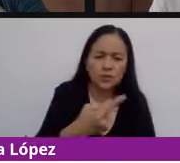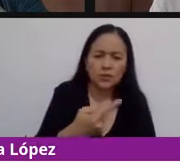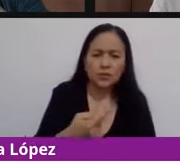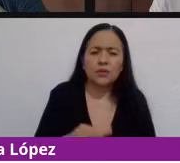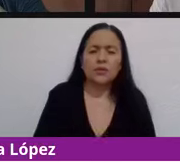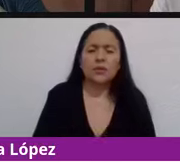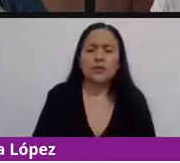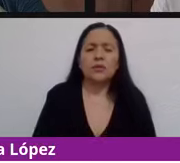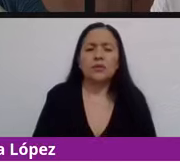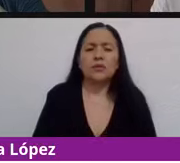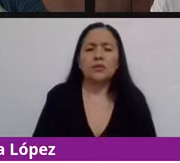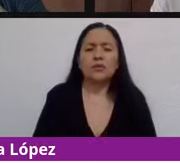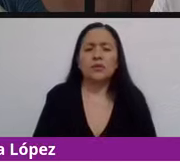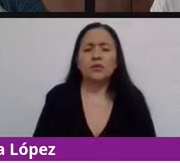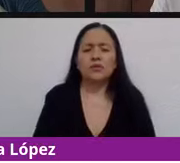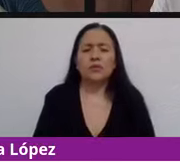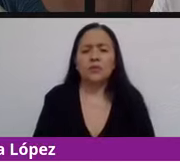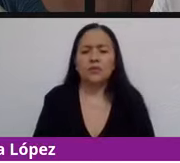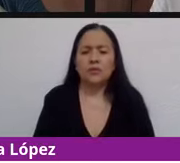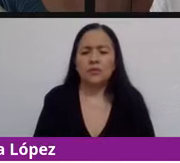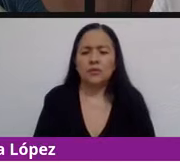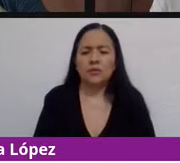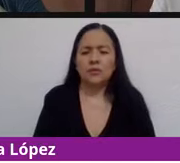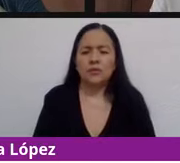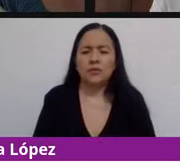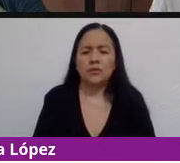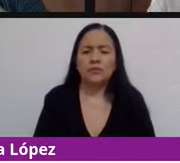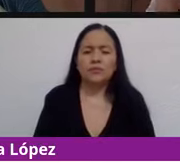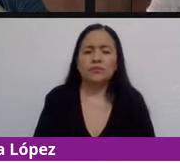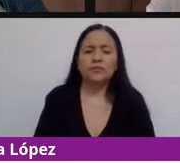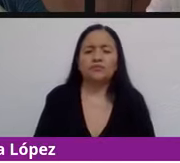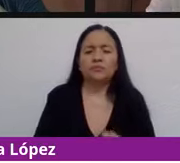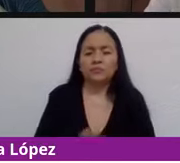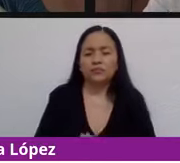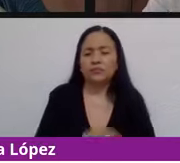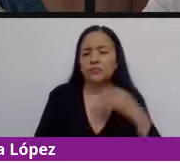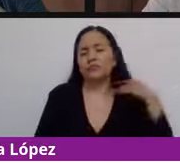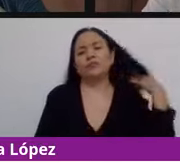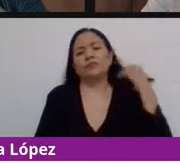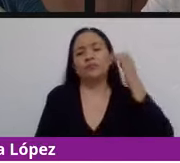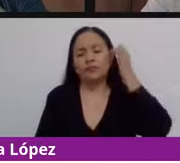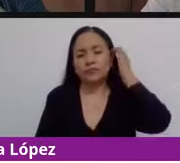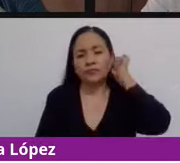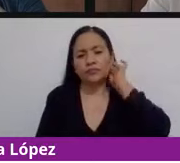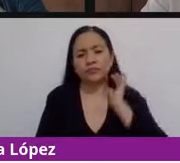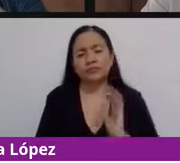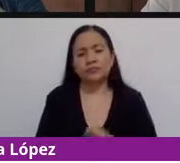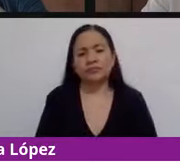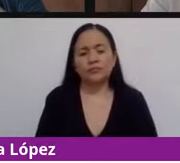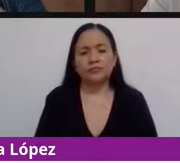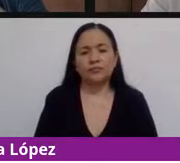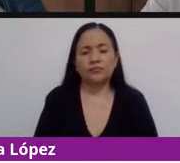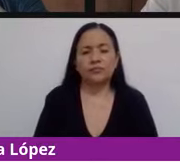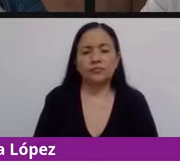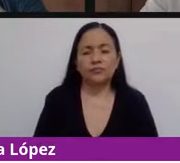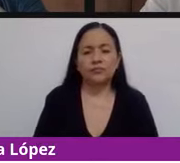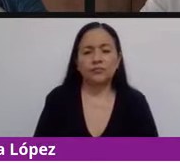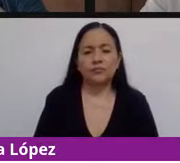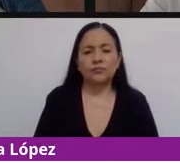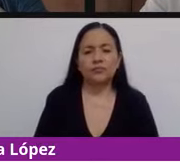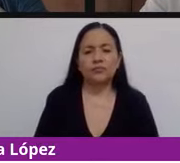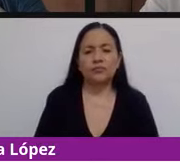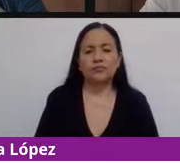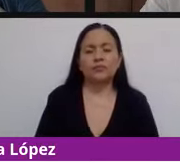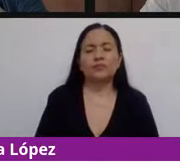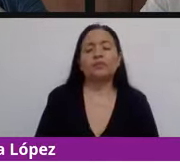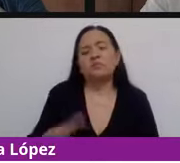argumento ya usado constantemente cuando de repente voy a las universidades, pues no hay esa reflexión. Pero si les tenemos en